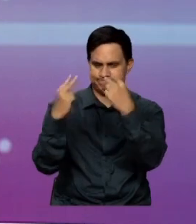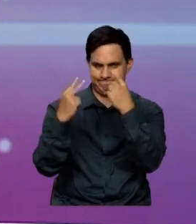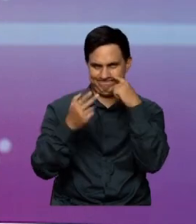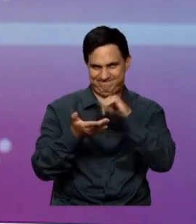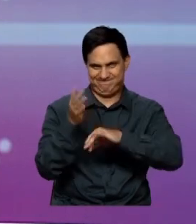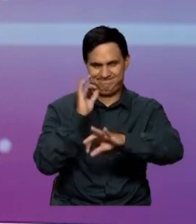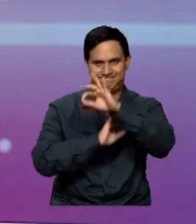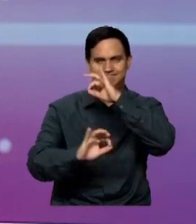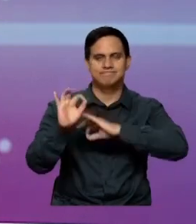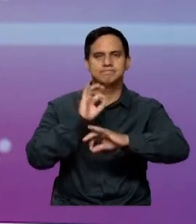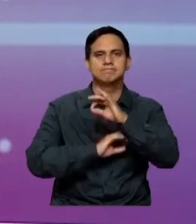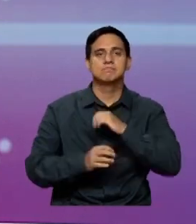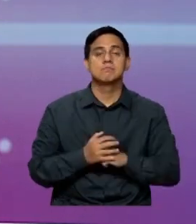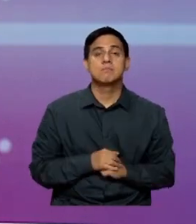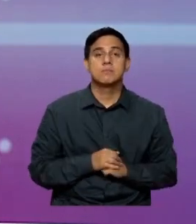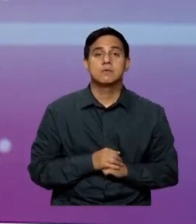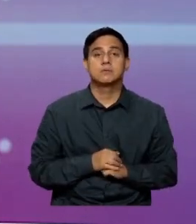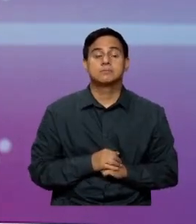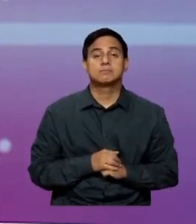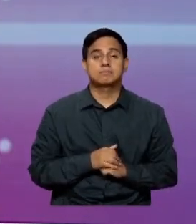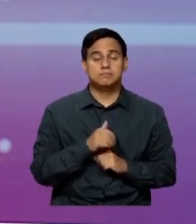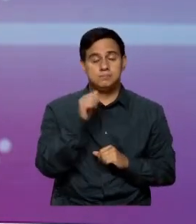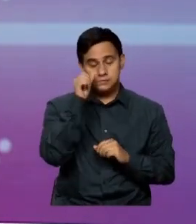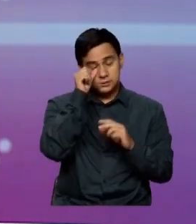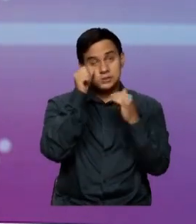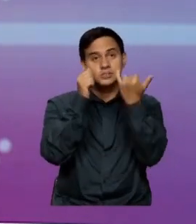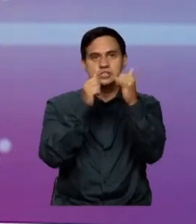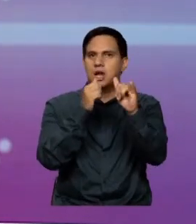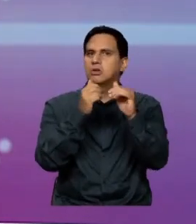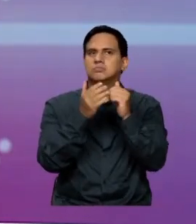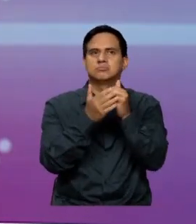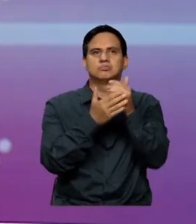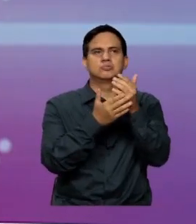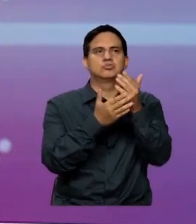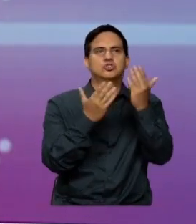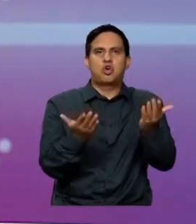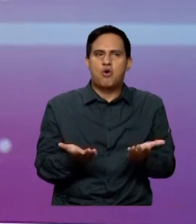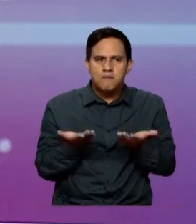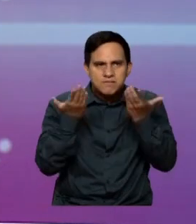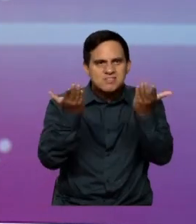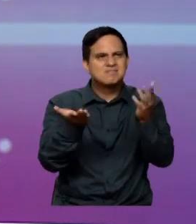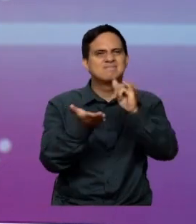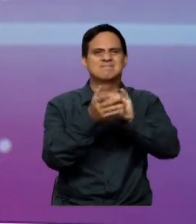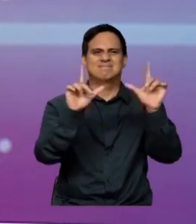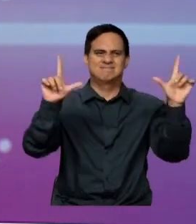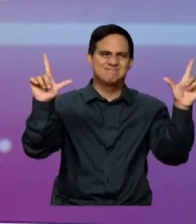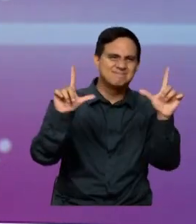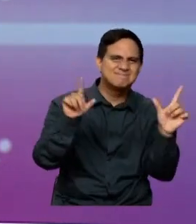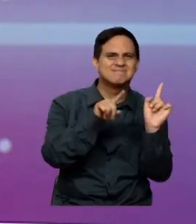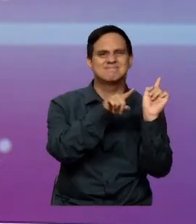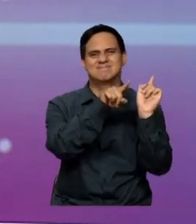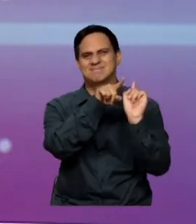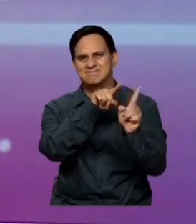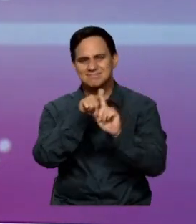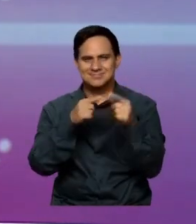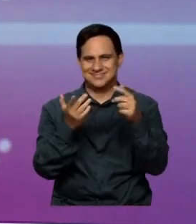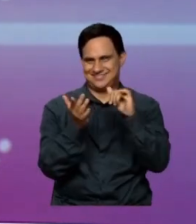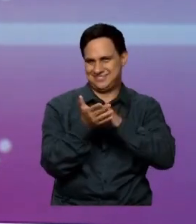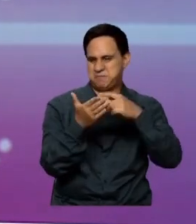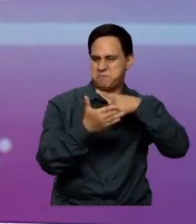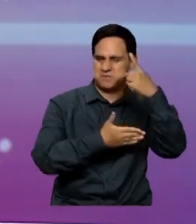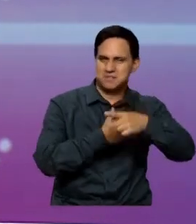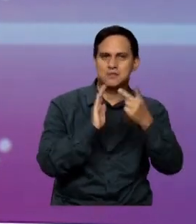Nuestro canal Telepacífico presentó toda su oferta televisiva con nuevos espacios, programas y cubrimientos para este 2024.